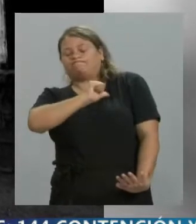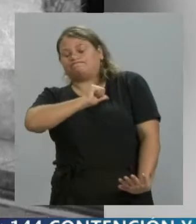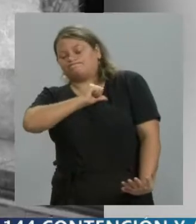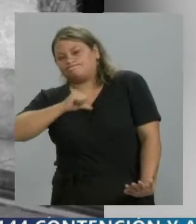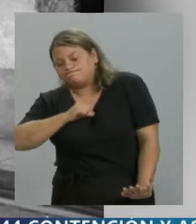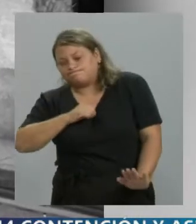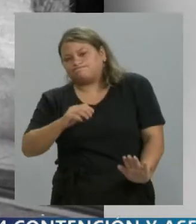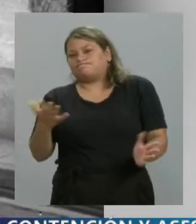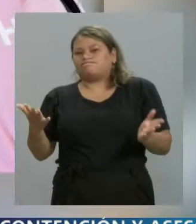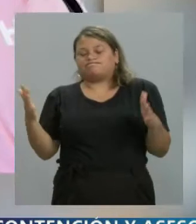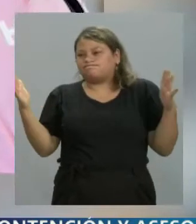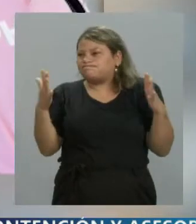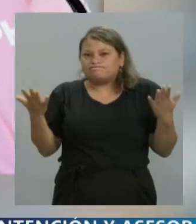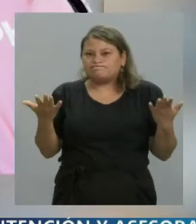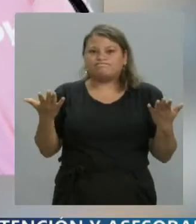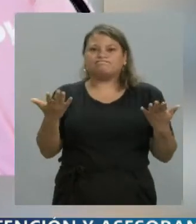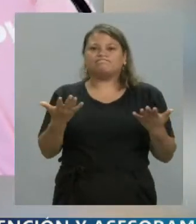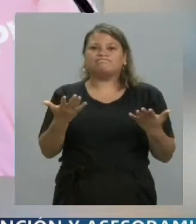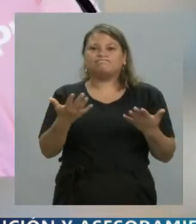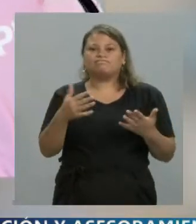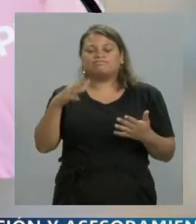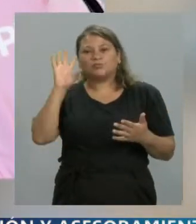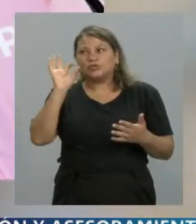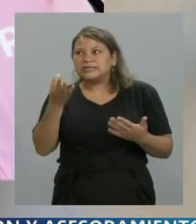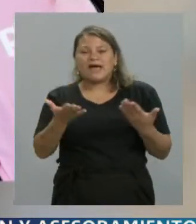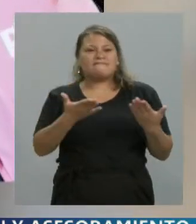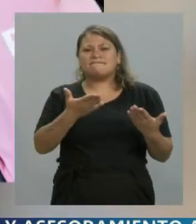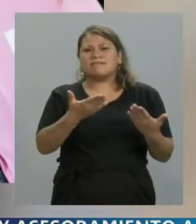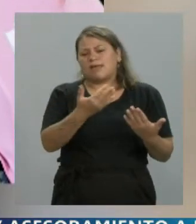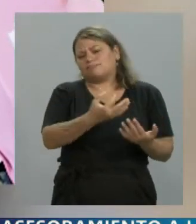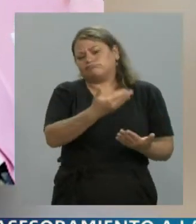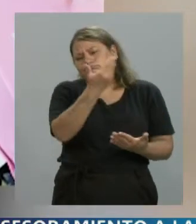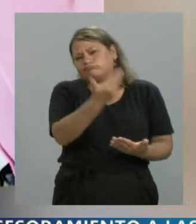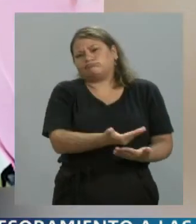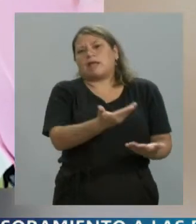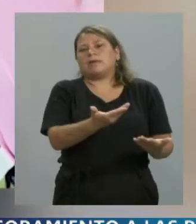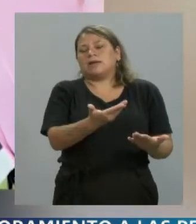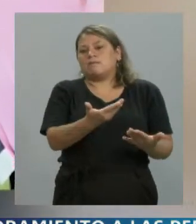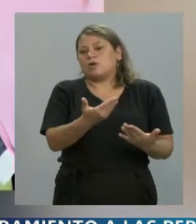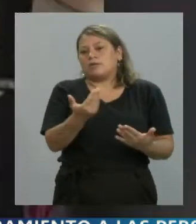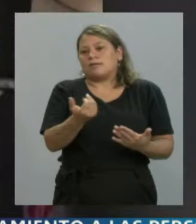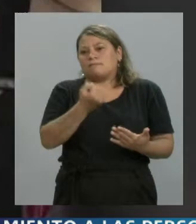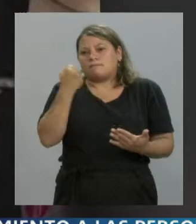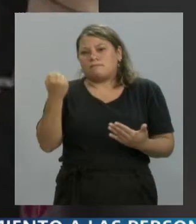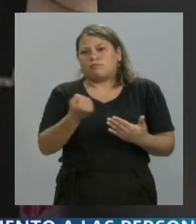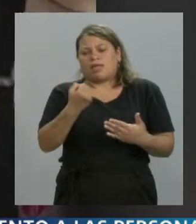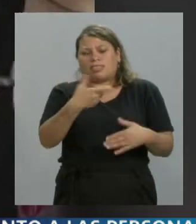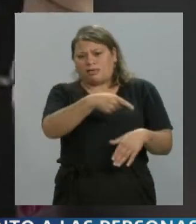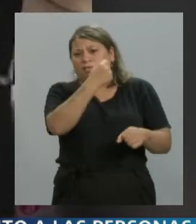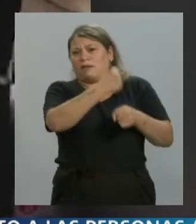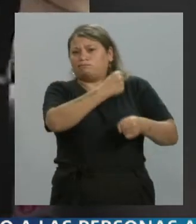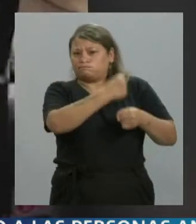porque uno sabe que es grande, pero también sabe que sigue trabajando, que estaba,